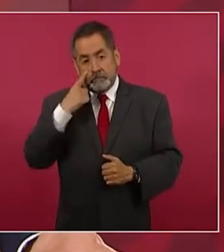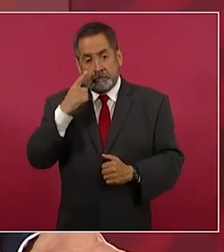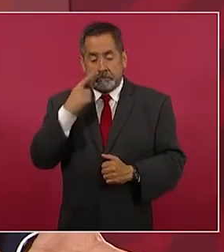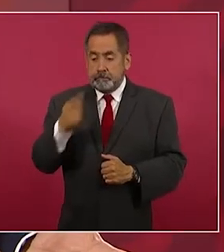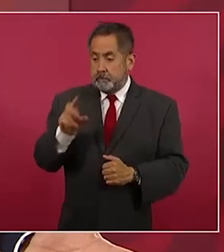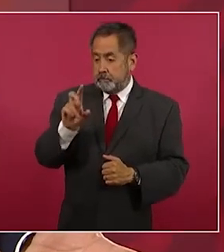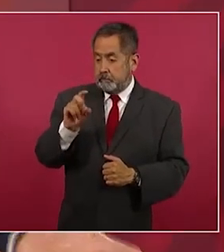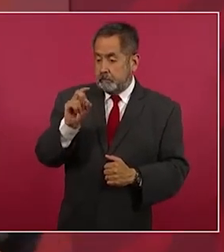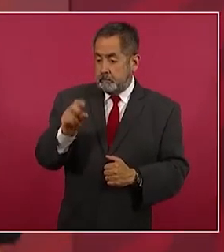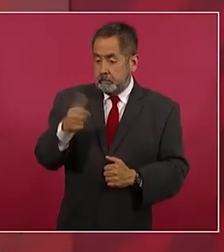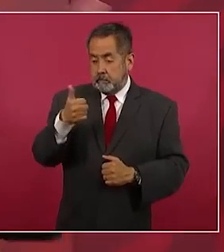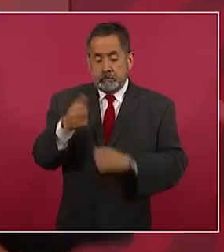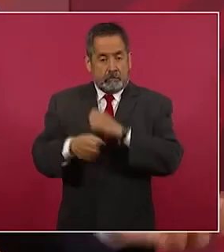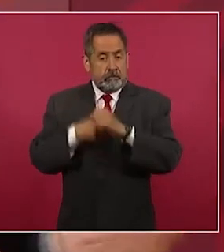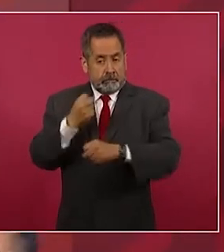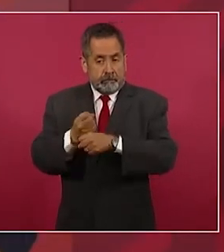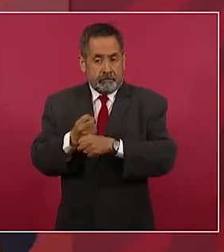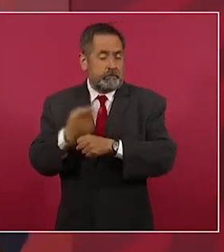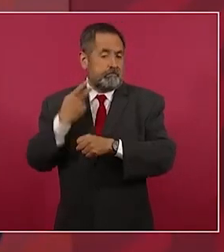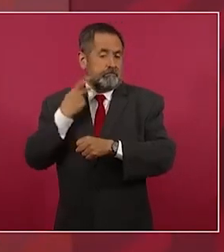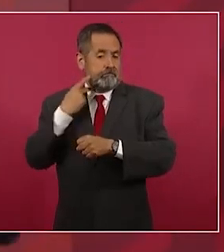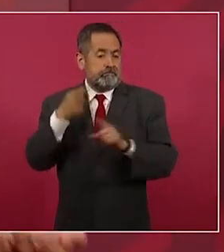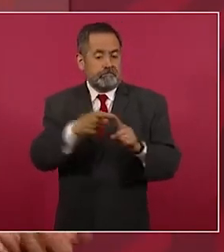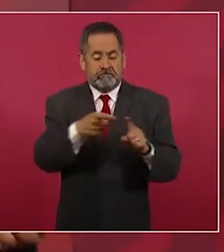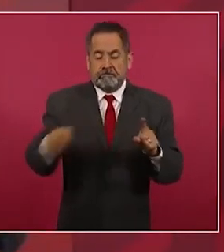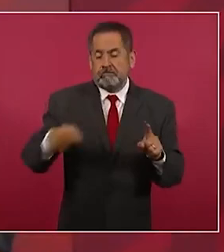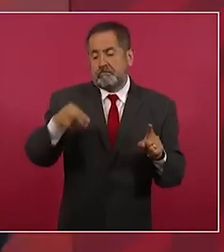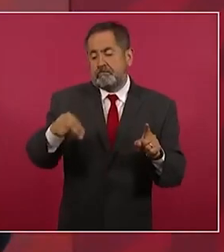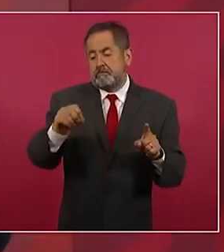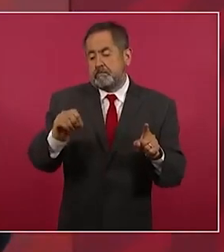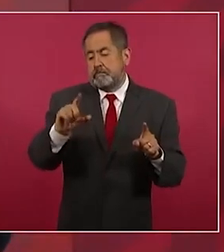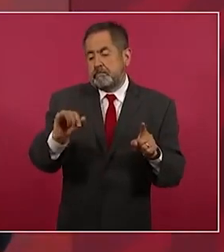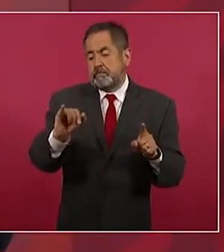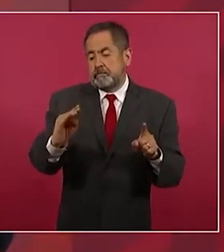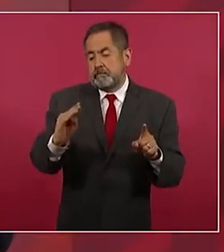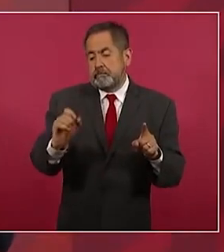de política neoliberal pasó lo mismo,